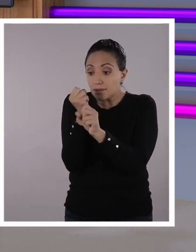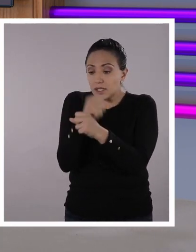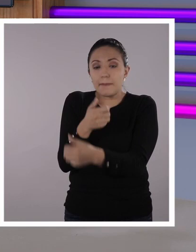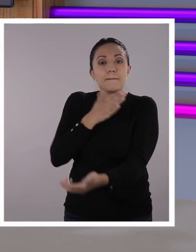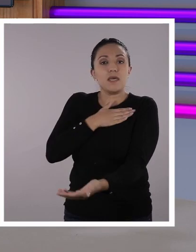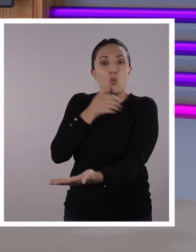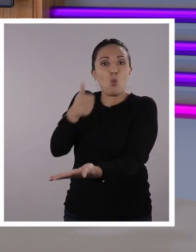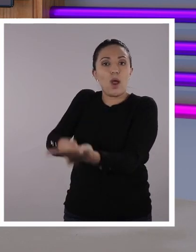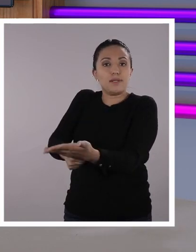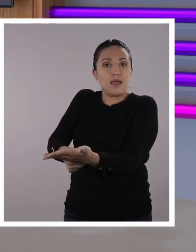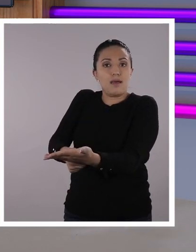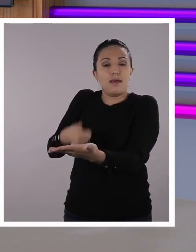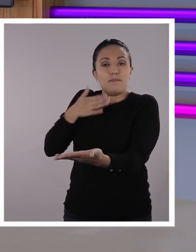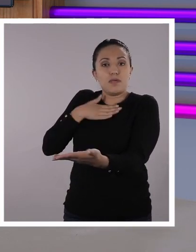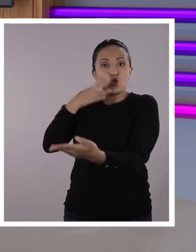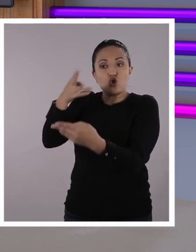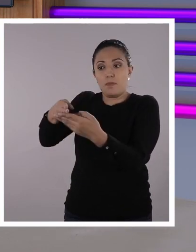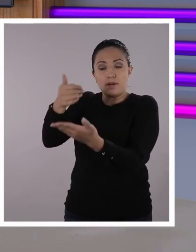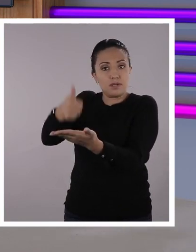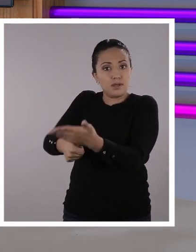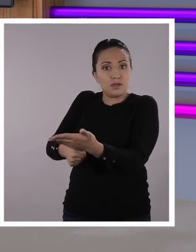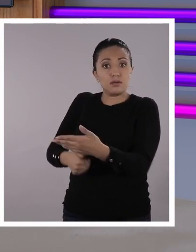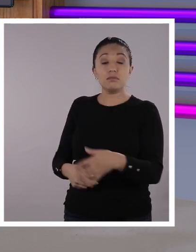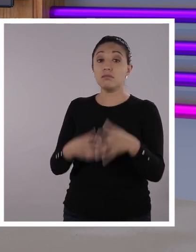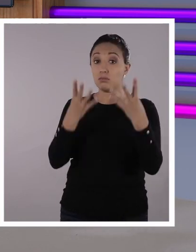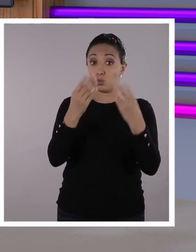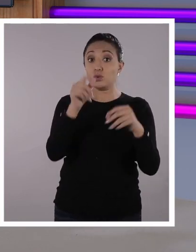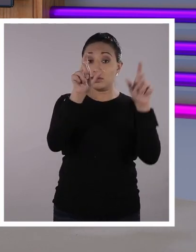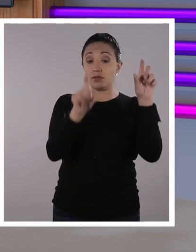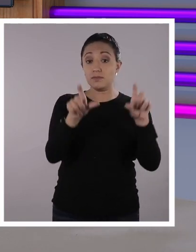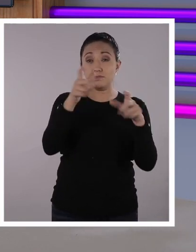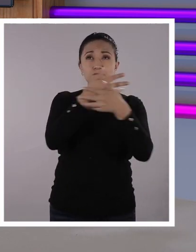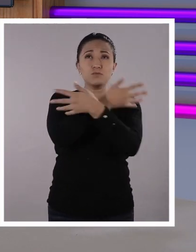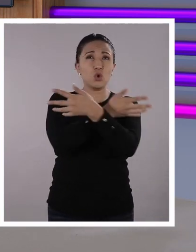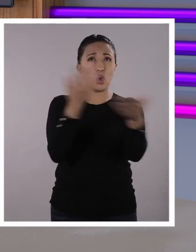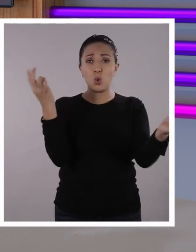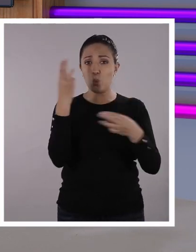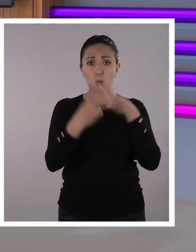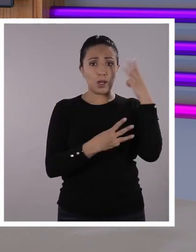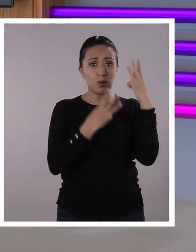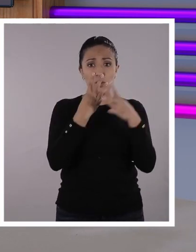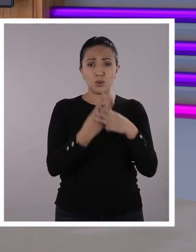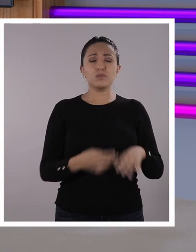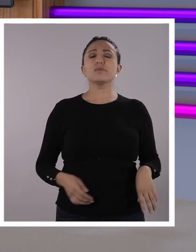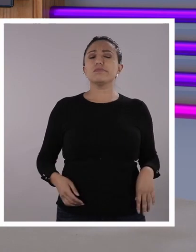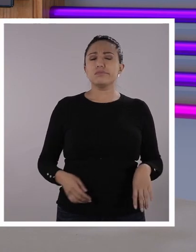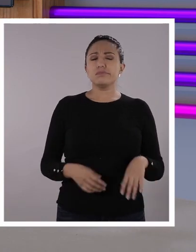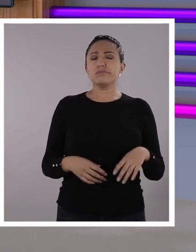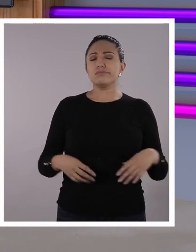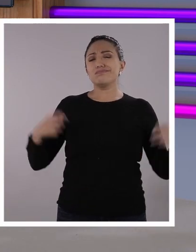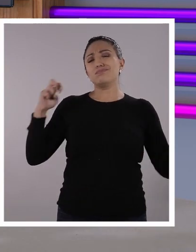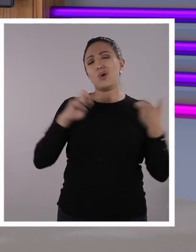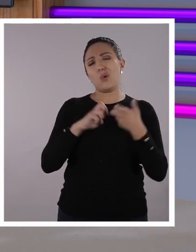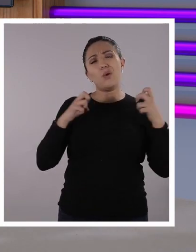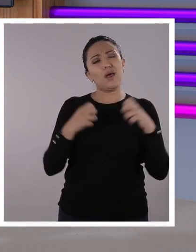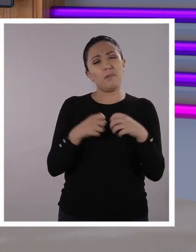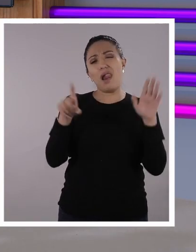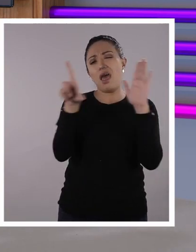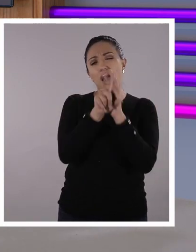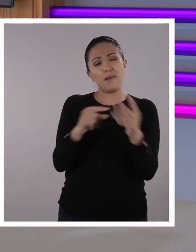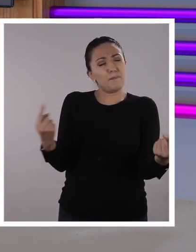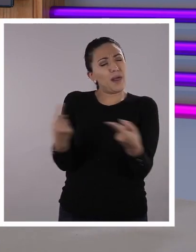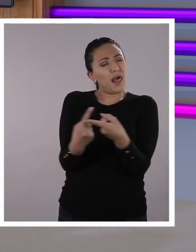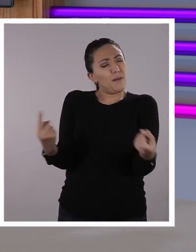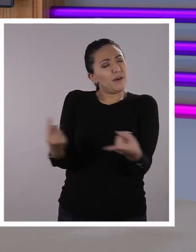personal. Totalmente de acuerdo. Ha habido muchísimos casos, Santi, en el mundo, en donde ha habido grandes pleitos y líos y